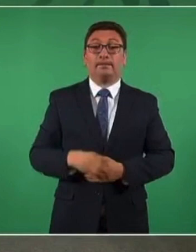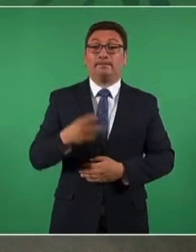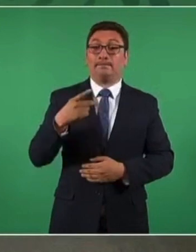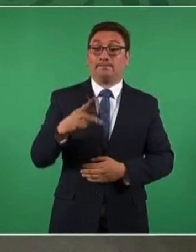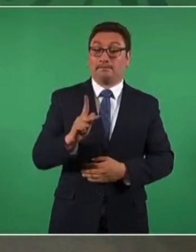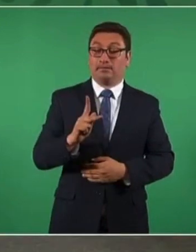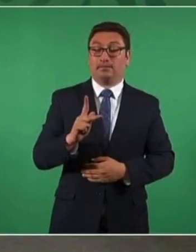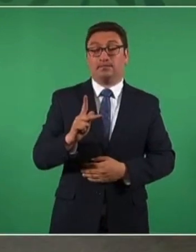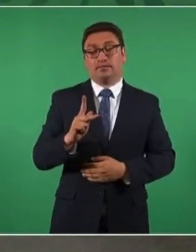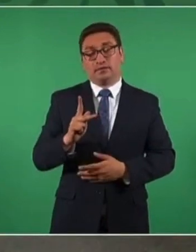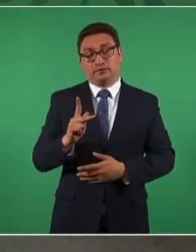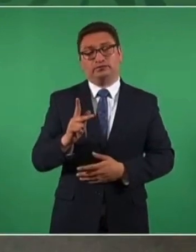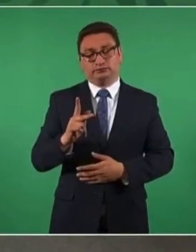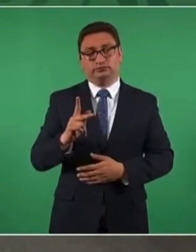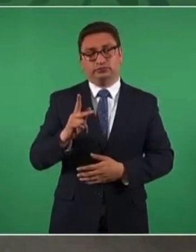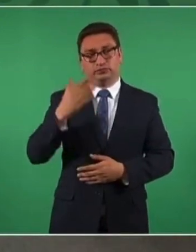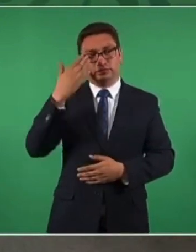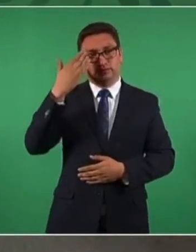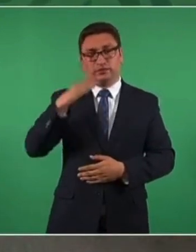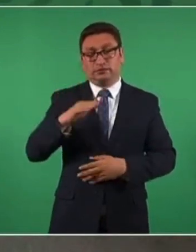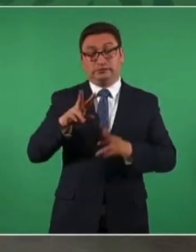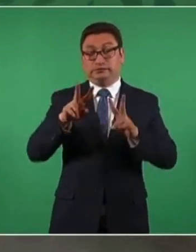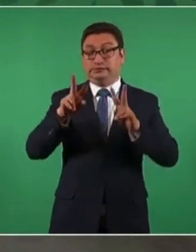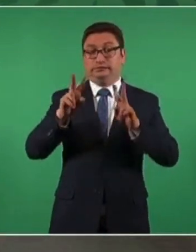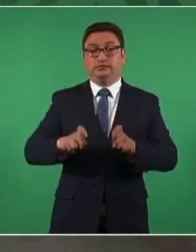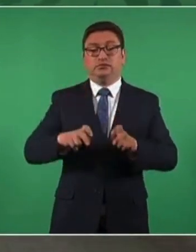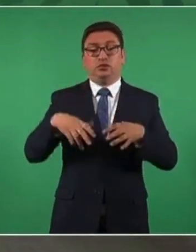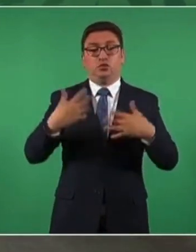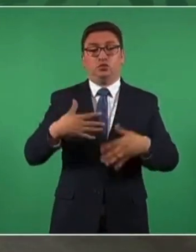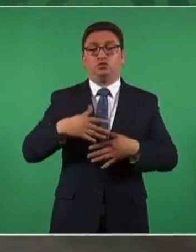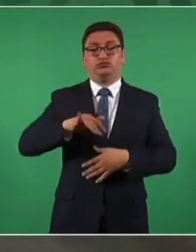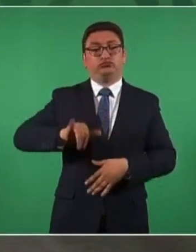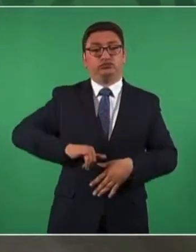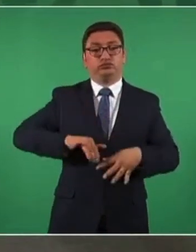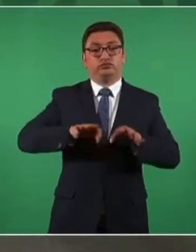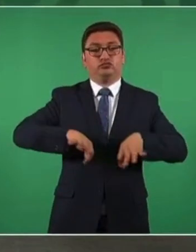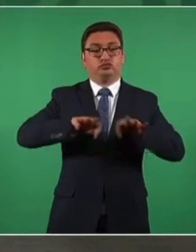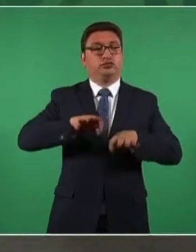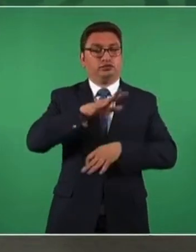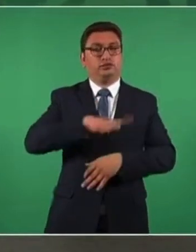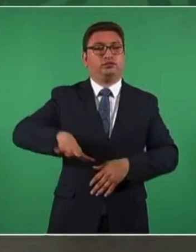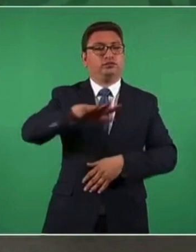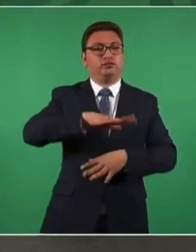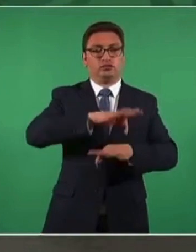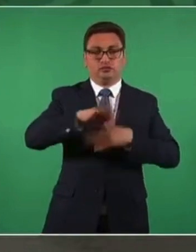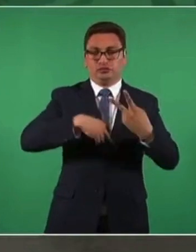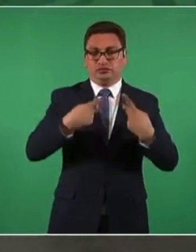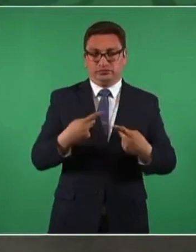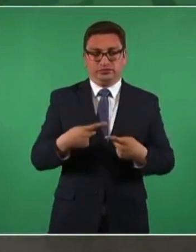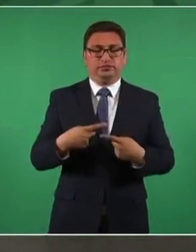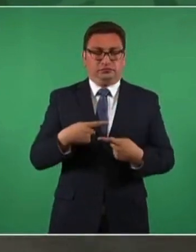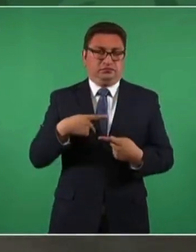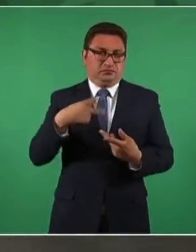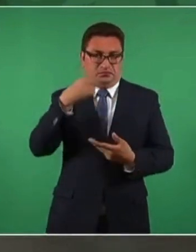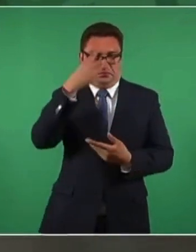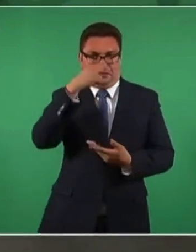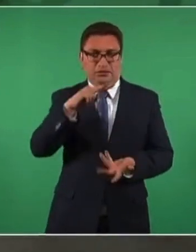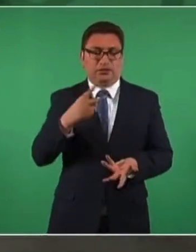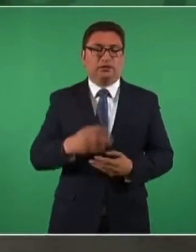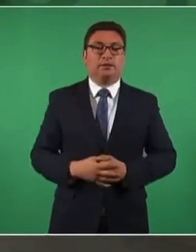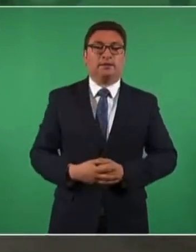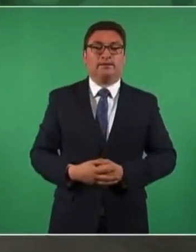como se trata de un asunto de interés general… Además, los